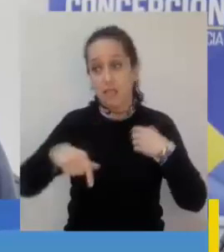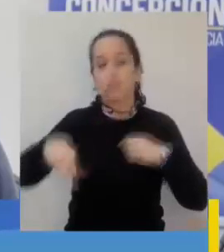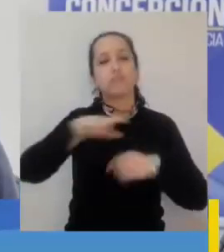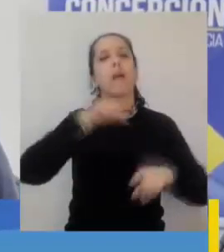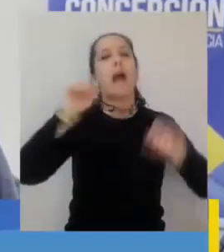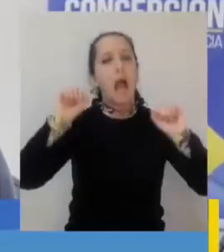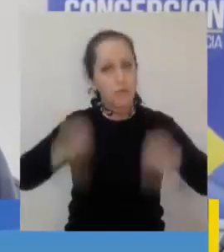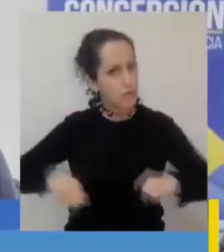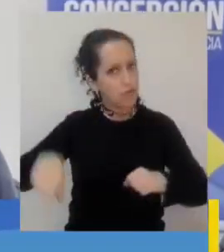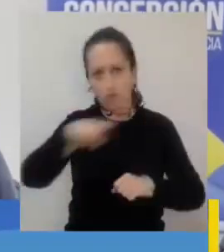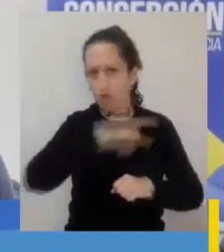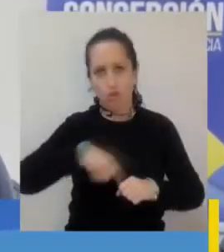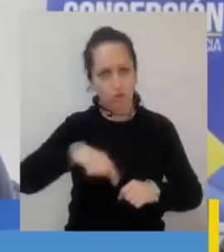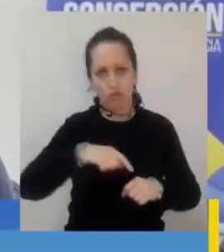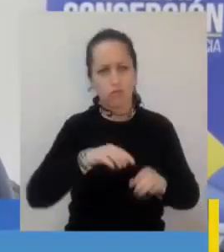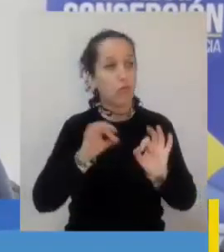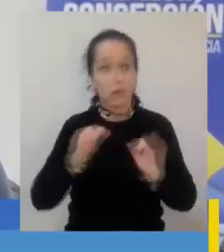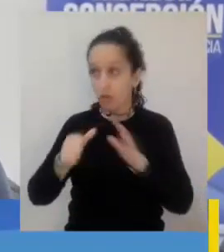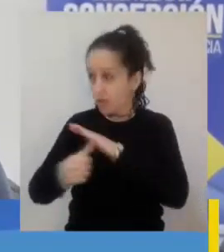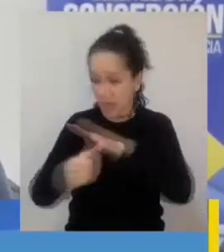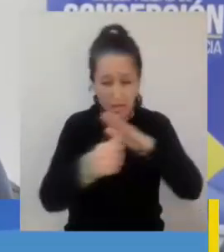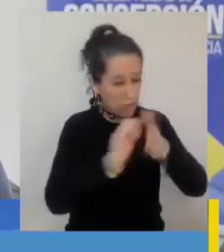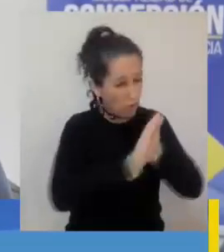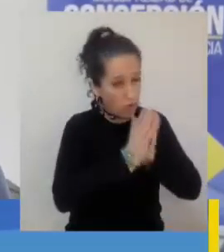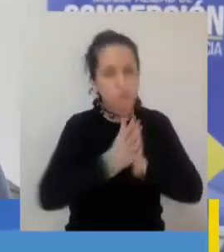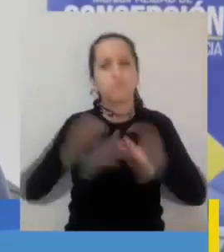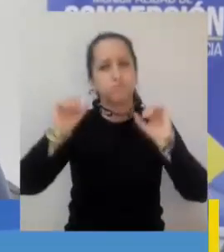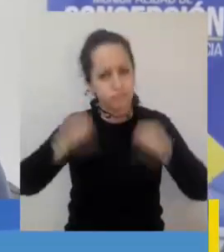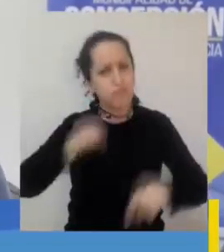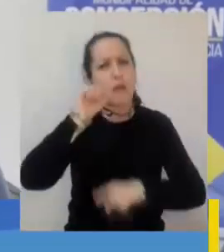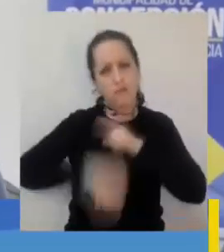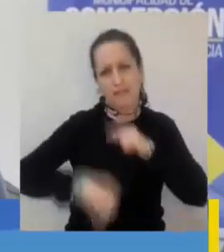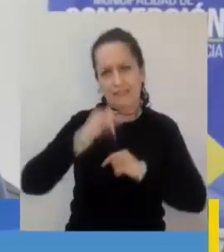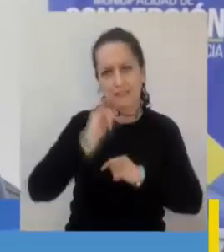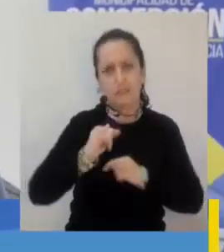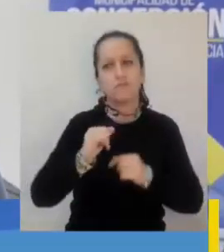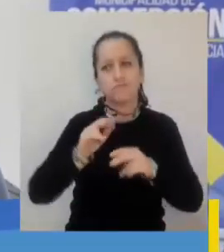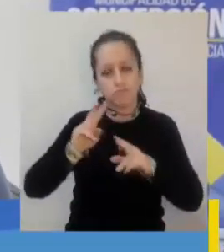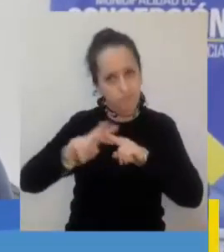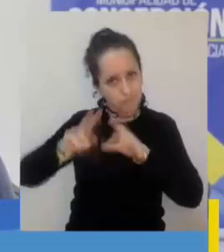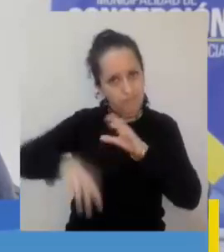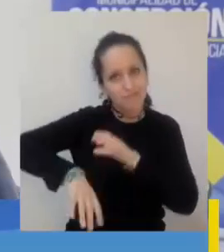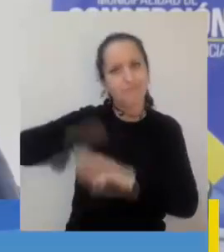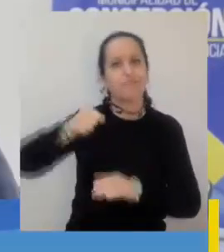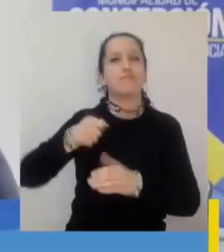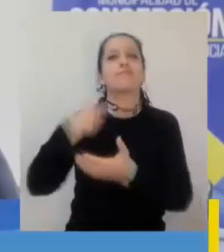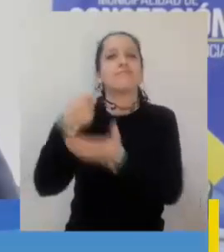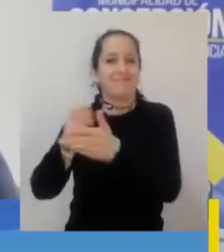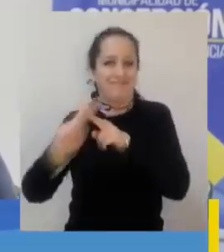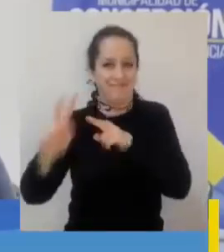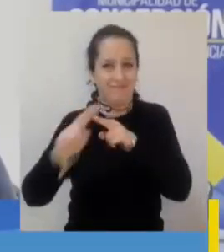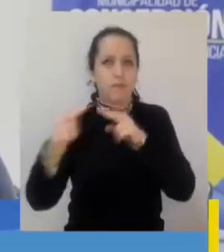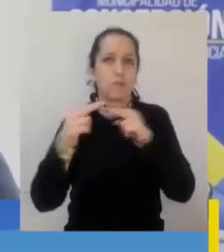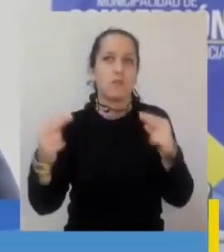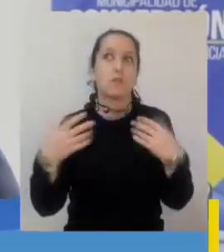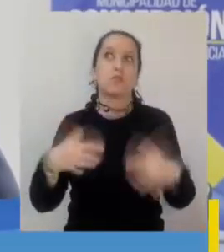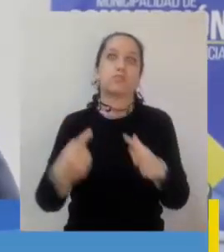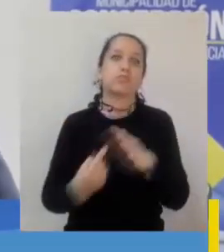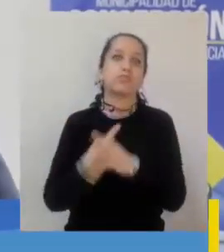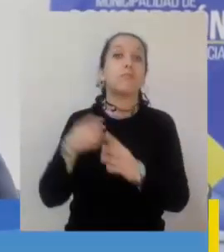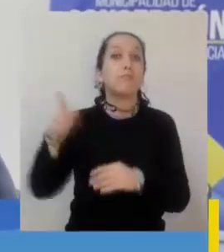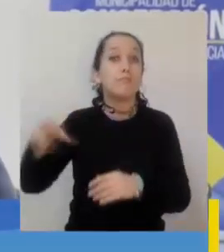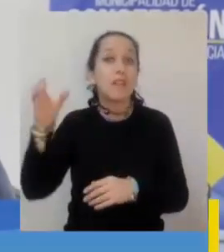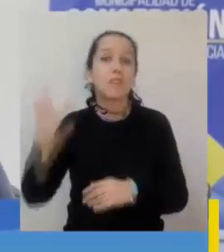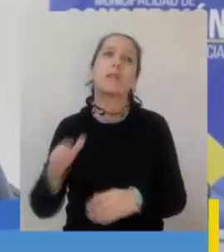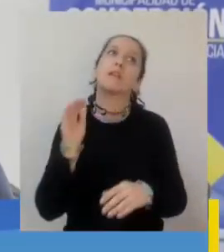con la aprobación por unanimidad de todos los concejales y concejalas del municipio a favor de esta iniciativa que, como decía anteriormente, es histórica, es una demanda muy